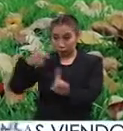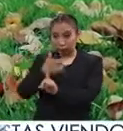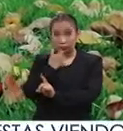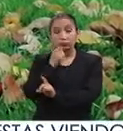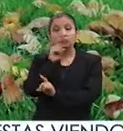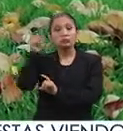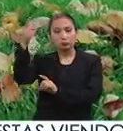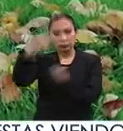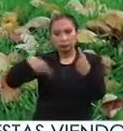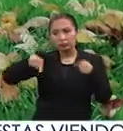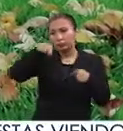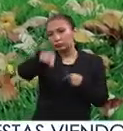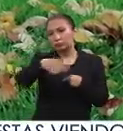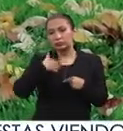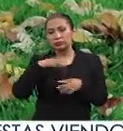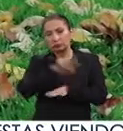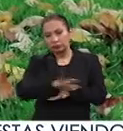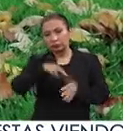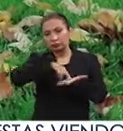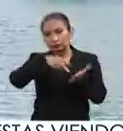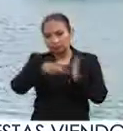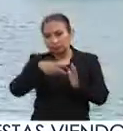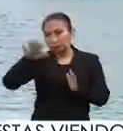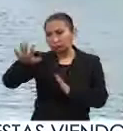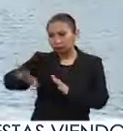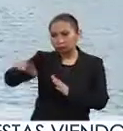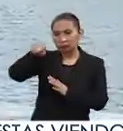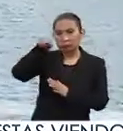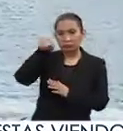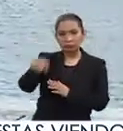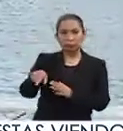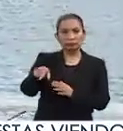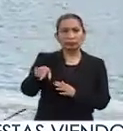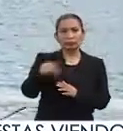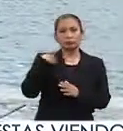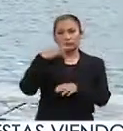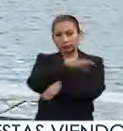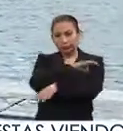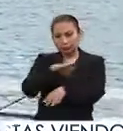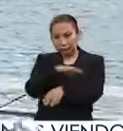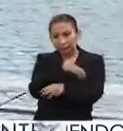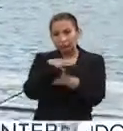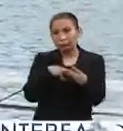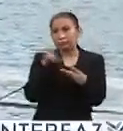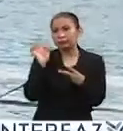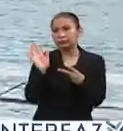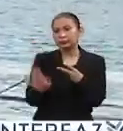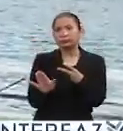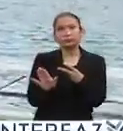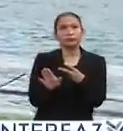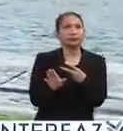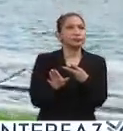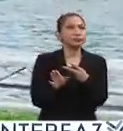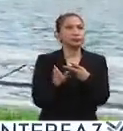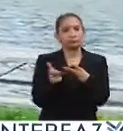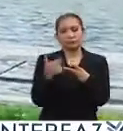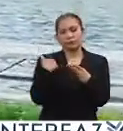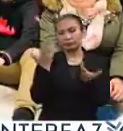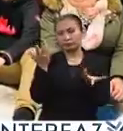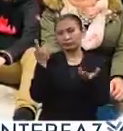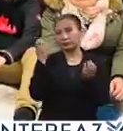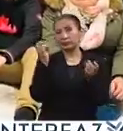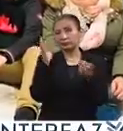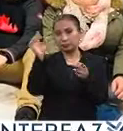inglés, sino que había el área de arquitectura, de diseño, de esta